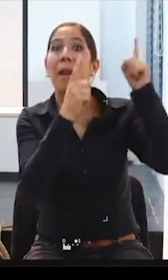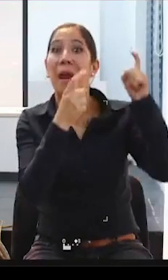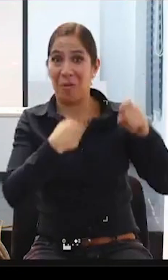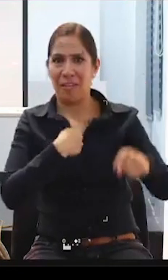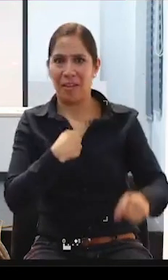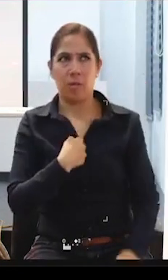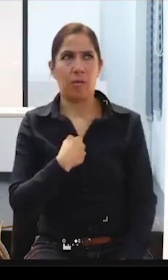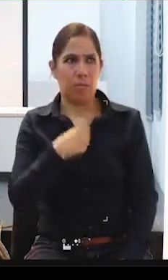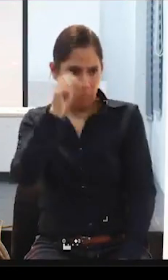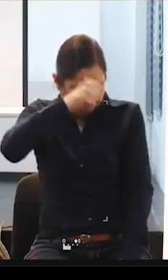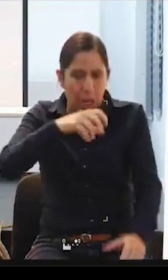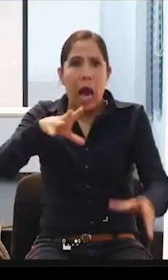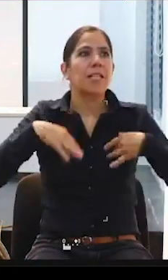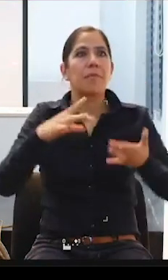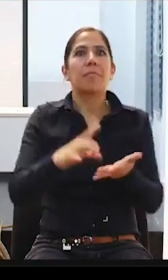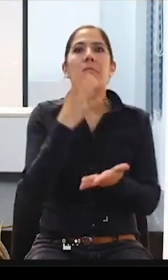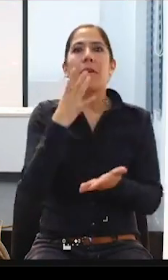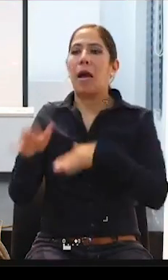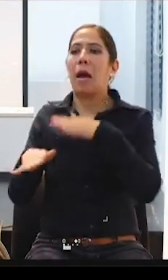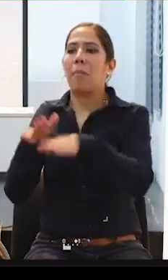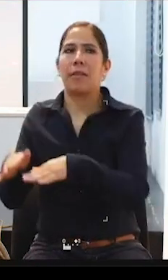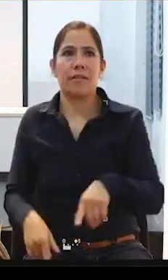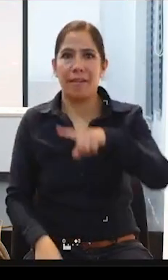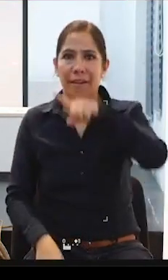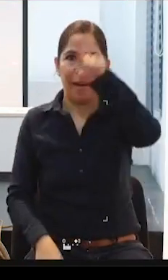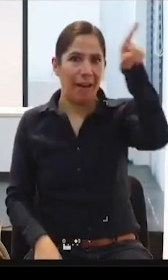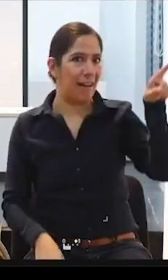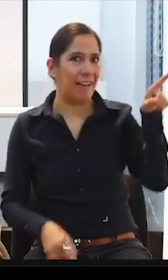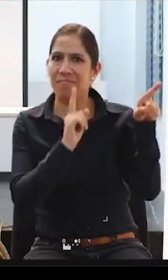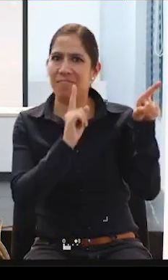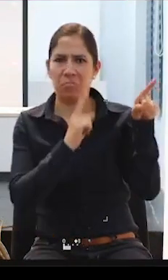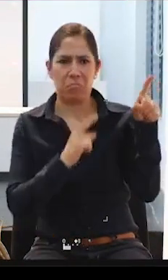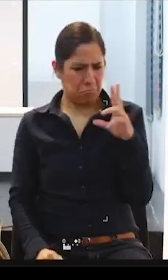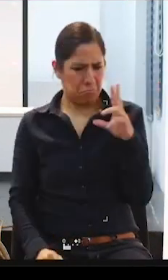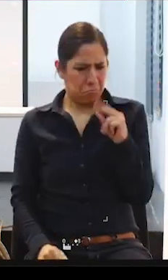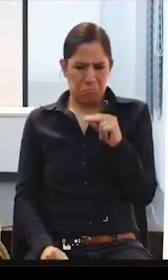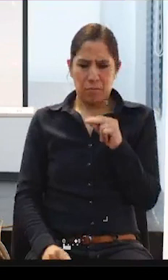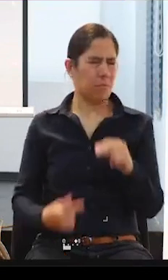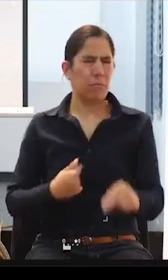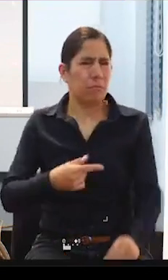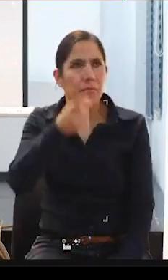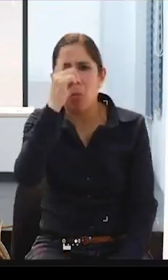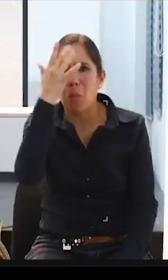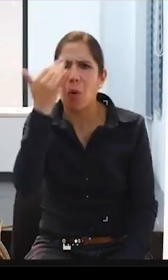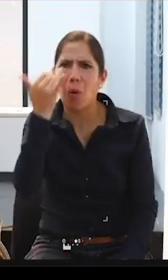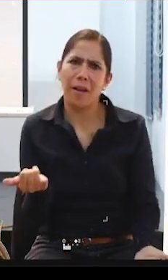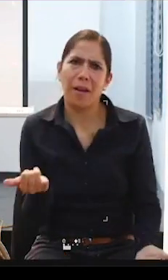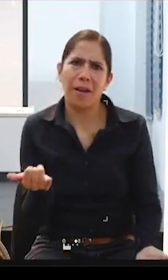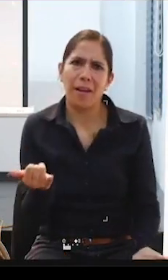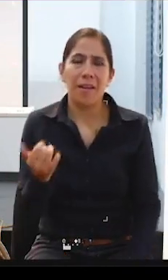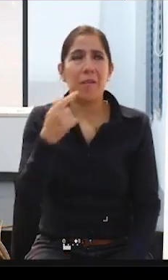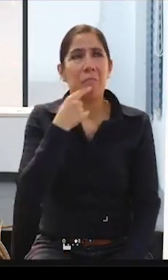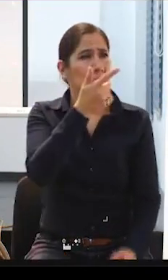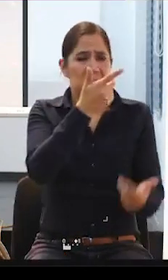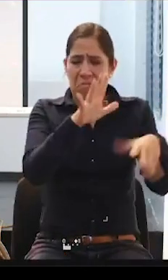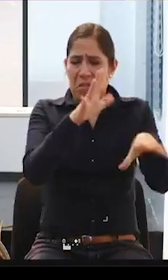tomar? Me tomo, ¿no? Y ellos dicen que no. Pero, ¿por qué no? O sea, ¿no? Porque ya está acostumbrada esta vida, esta vida